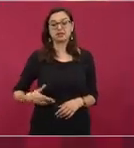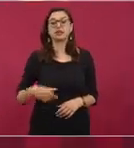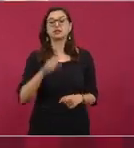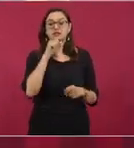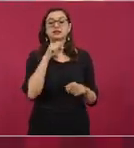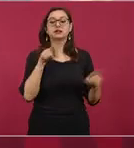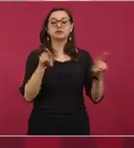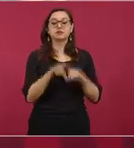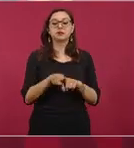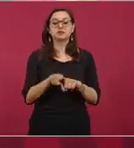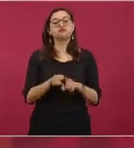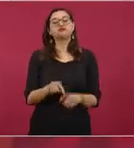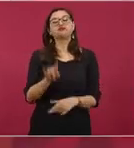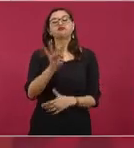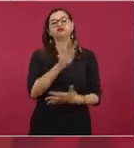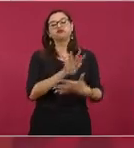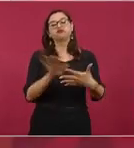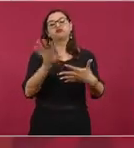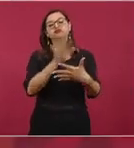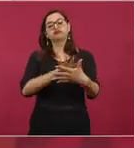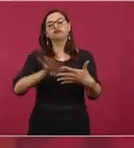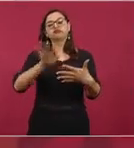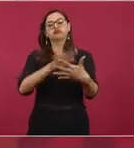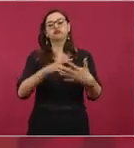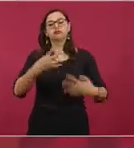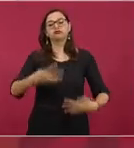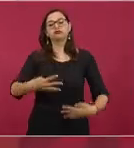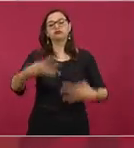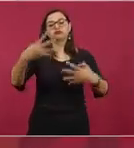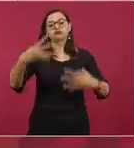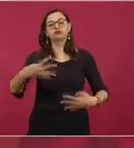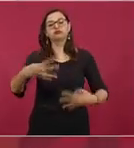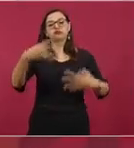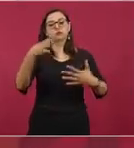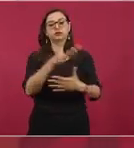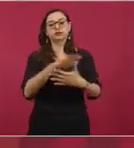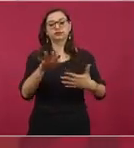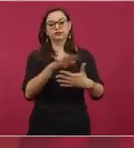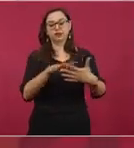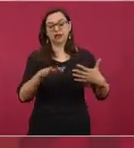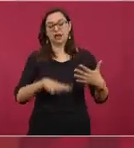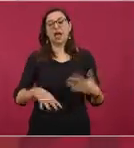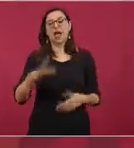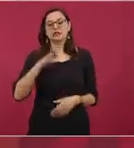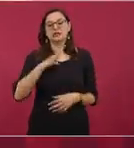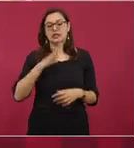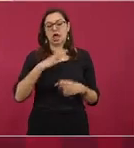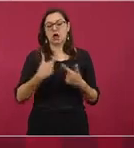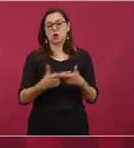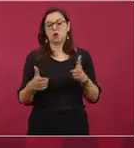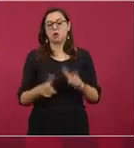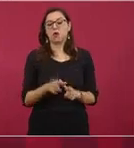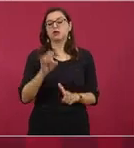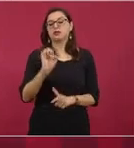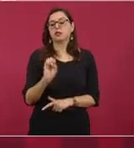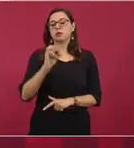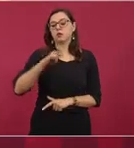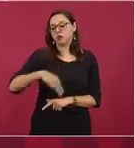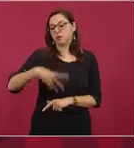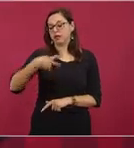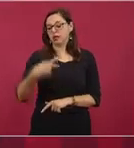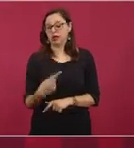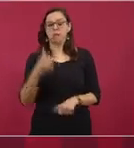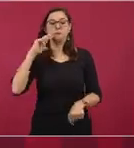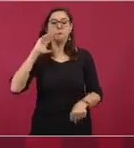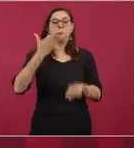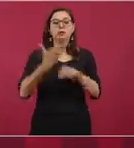existía el Estado Mayor y era el encargado de poner los teleprontes.